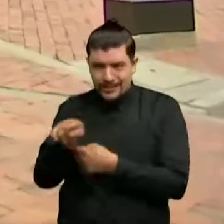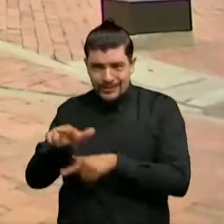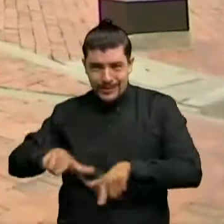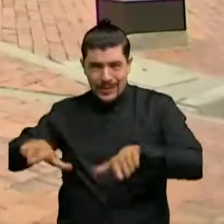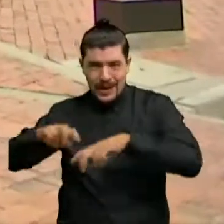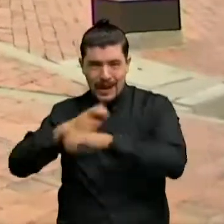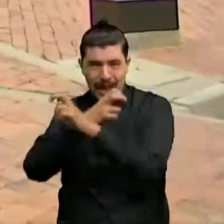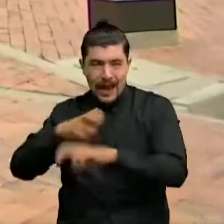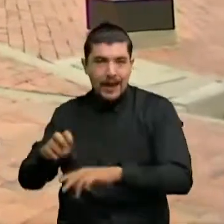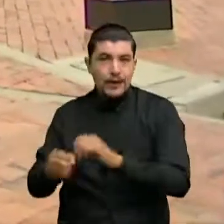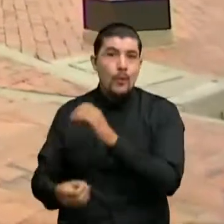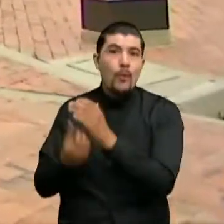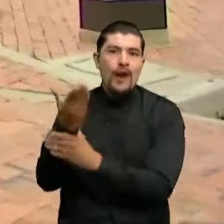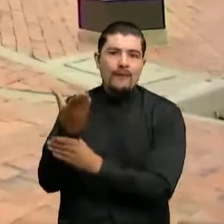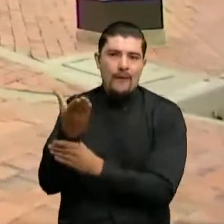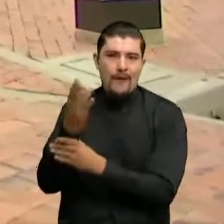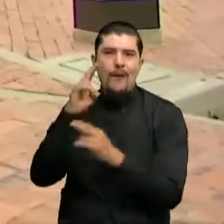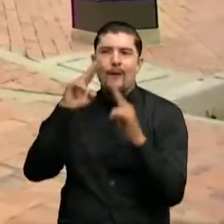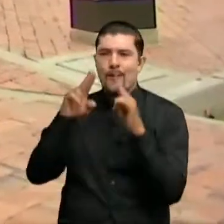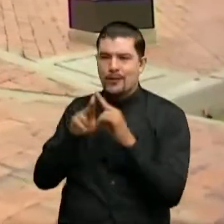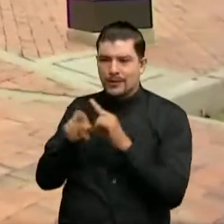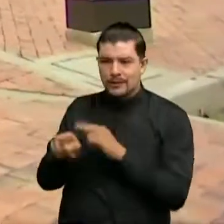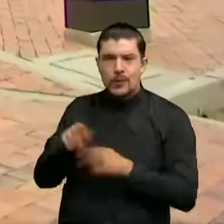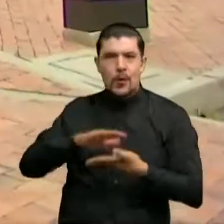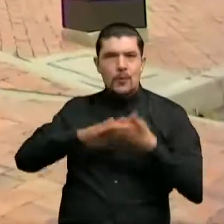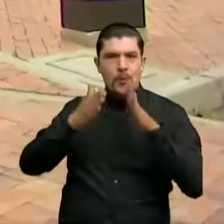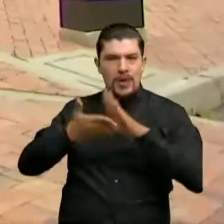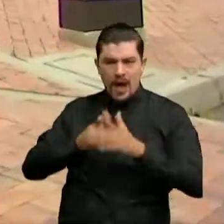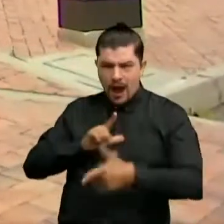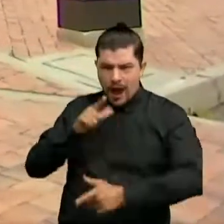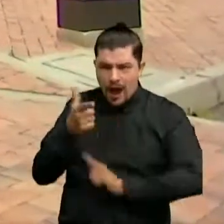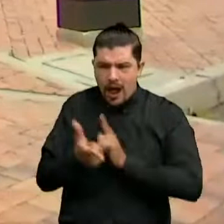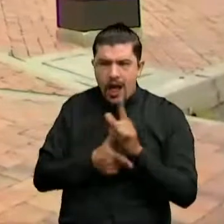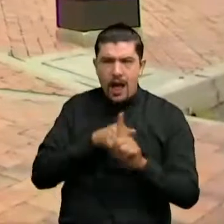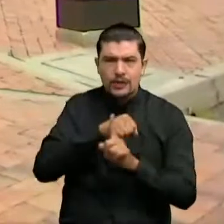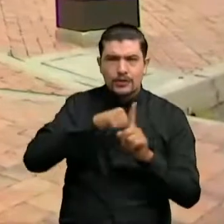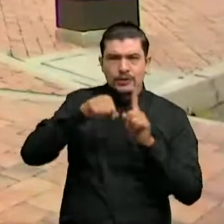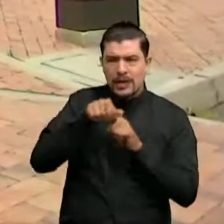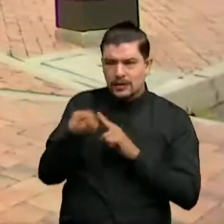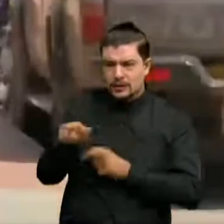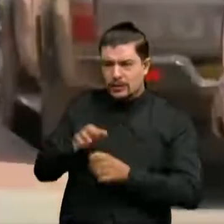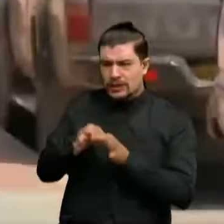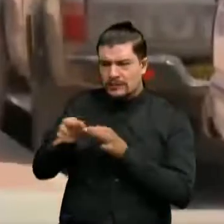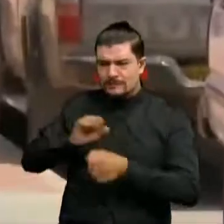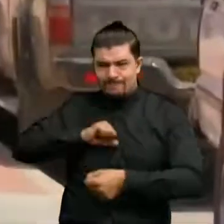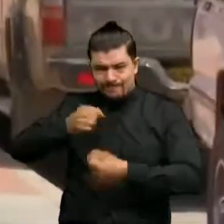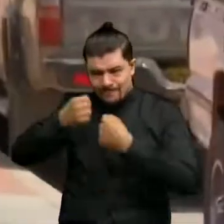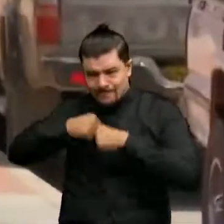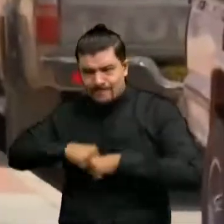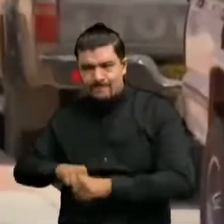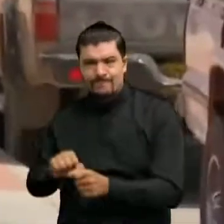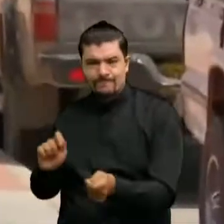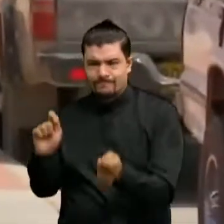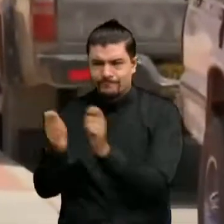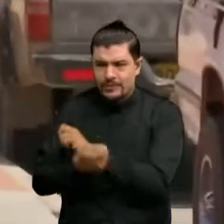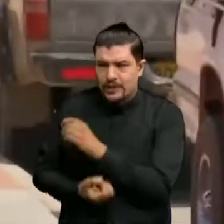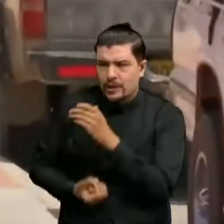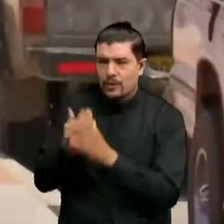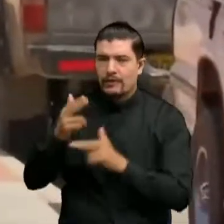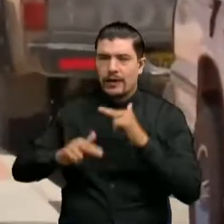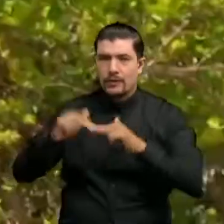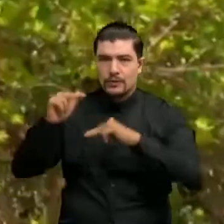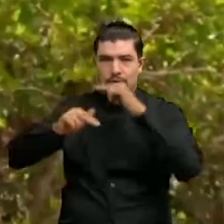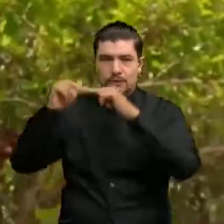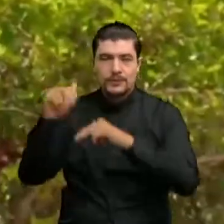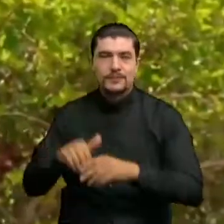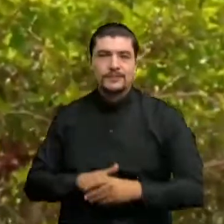urbano que demuestra todo el empeño que ha tenido la sociedad de este lugar y por supuesto habla de una arquitectura moderna